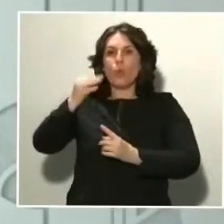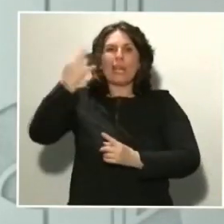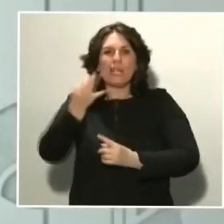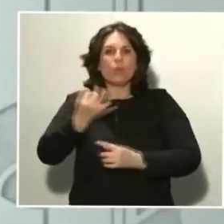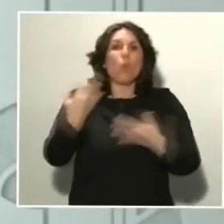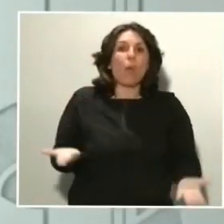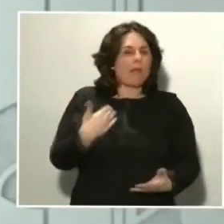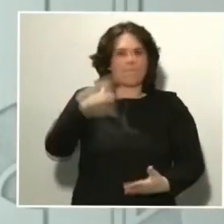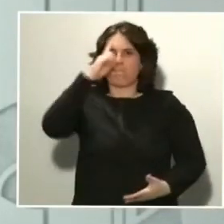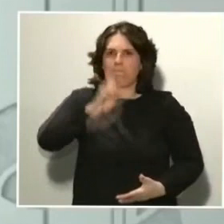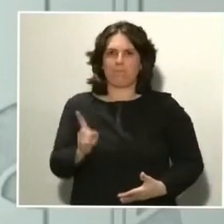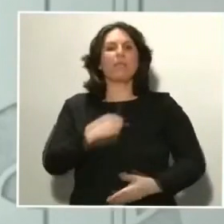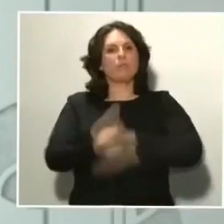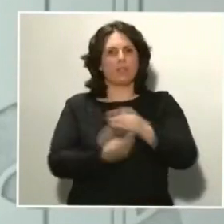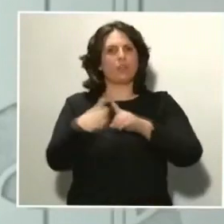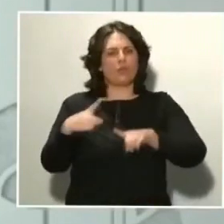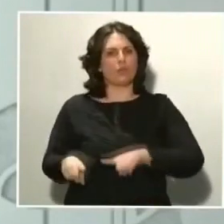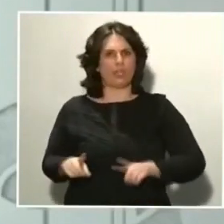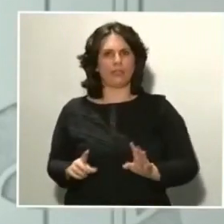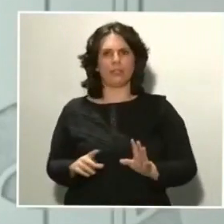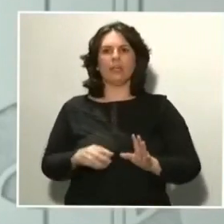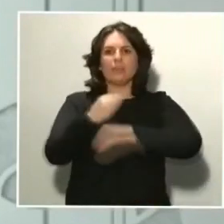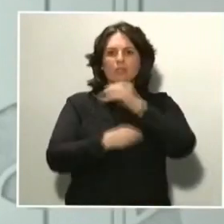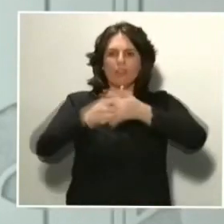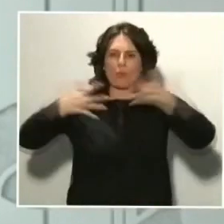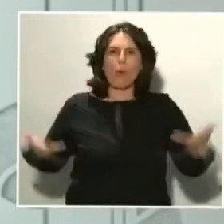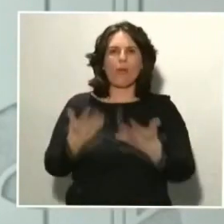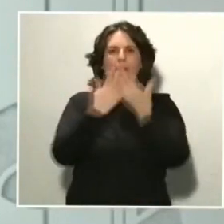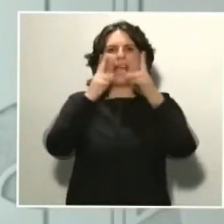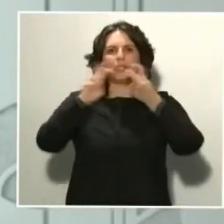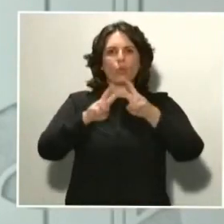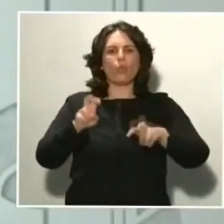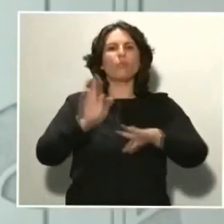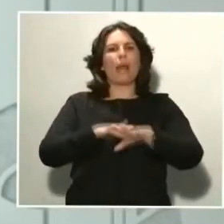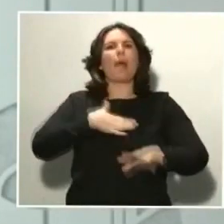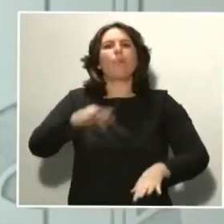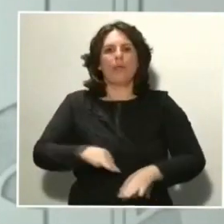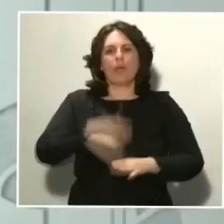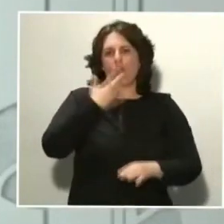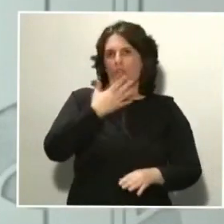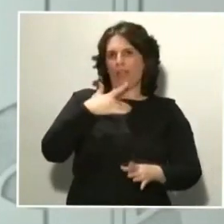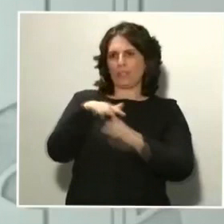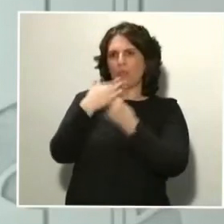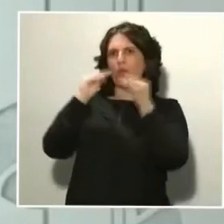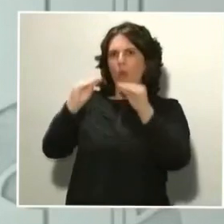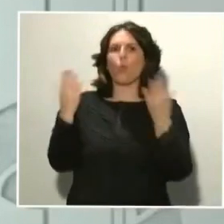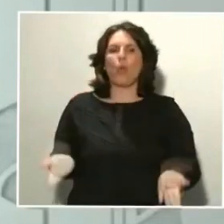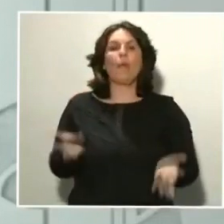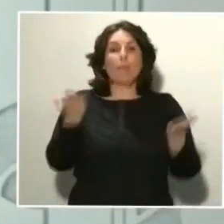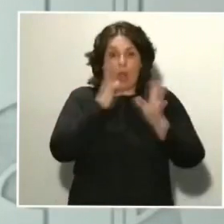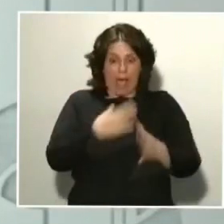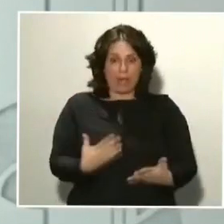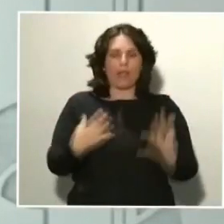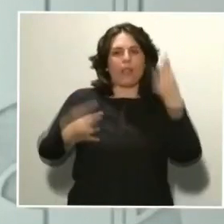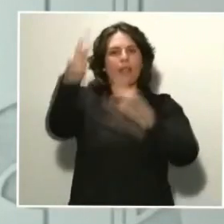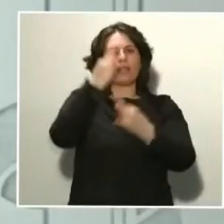haciendo acciones, se están promoviendo estudios que nos permitan conocer esta realidad, pero lo cierto es que ahora mismo los datos, es muy probable que